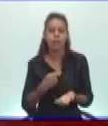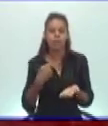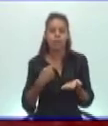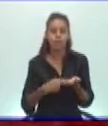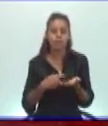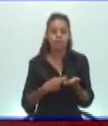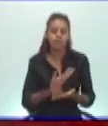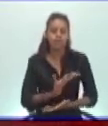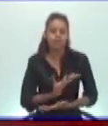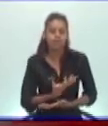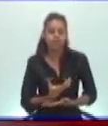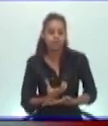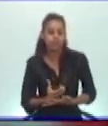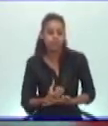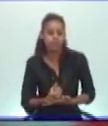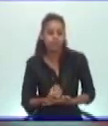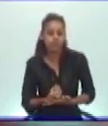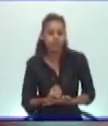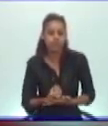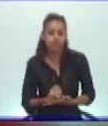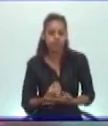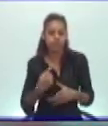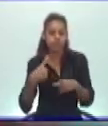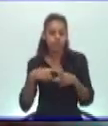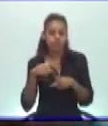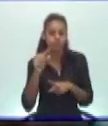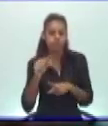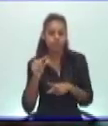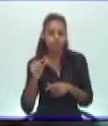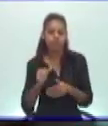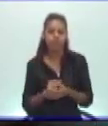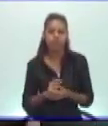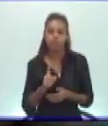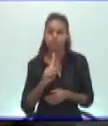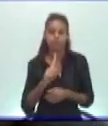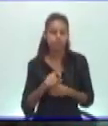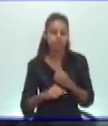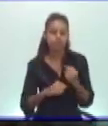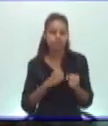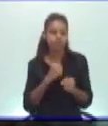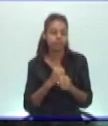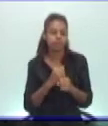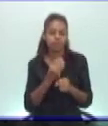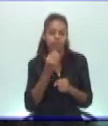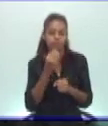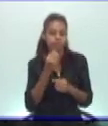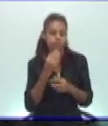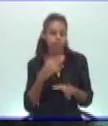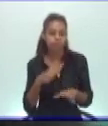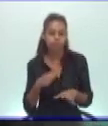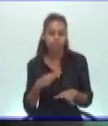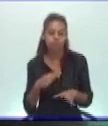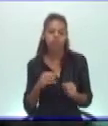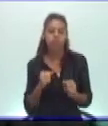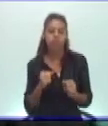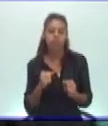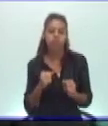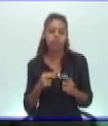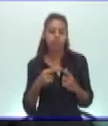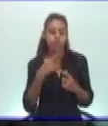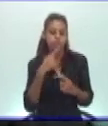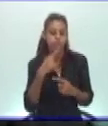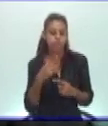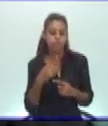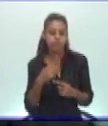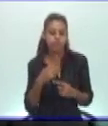sufrimiento para uno y para otro. Se le quiere decir que las drogas no son la solución, la solución es un estilo de vida sano. Y ese sí es muy